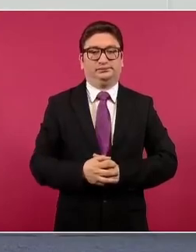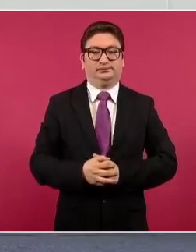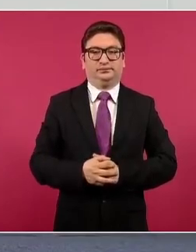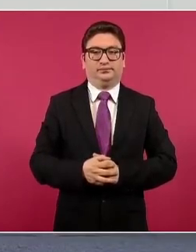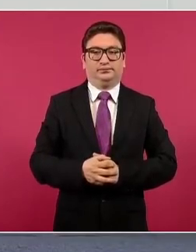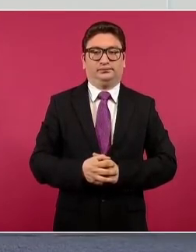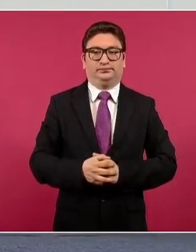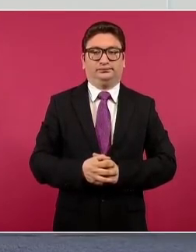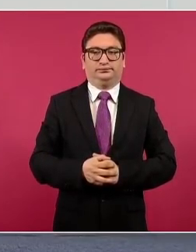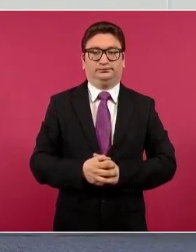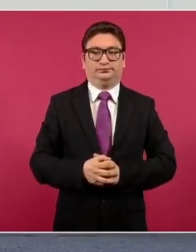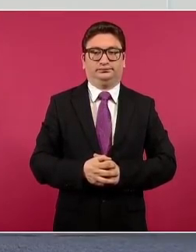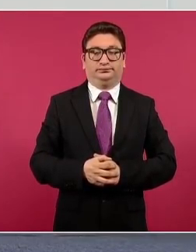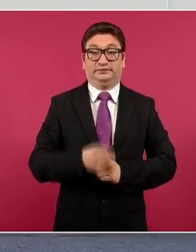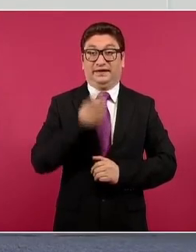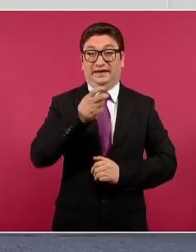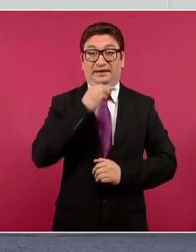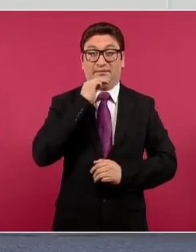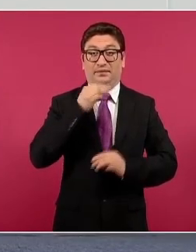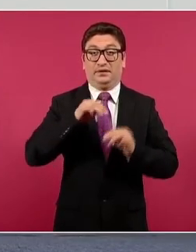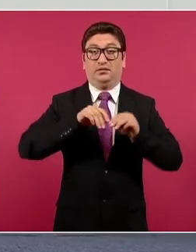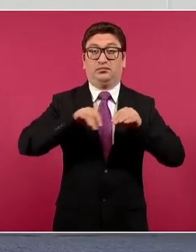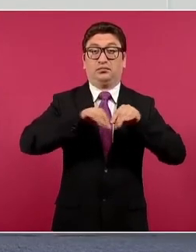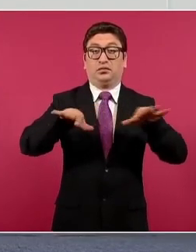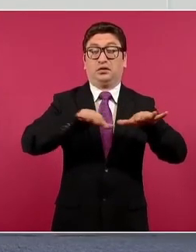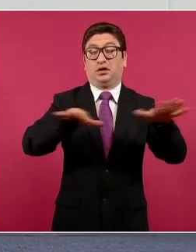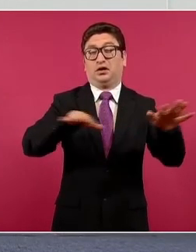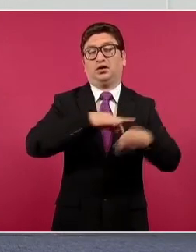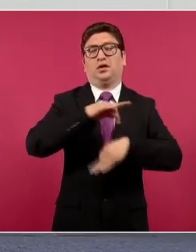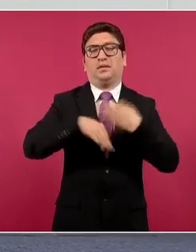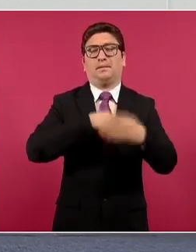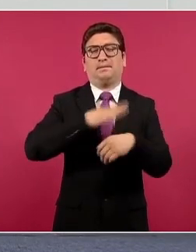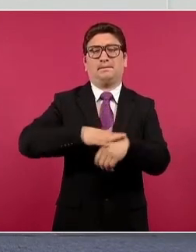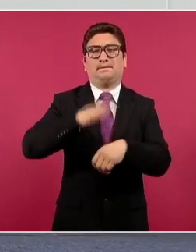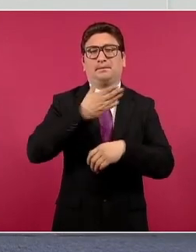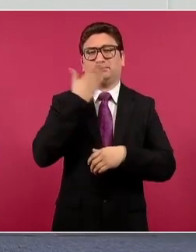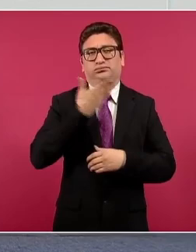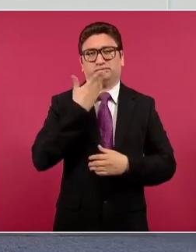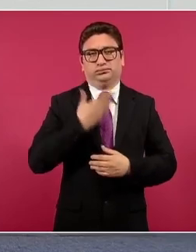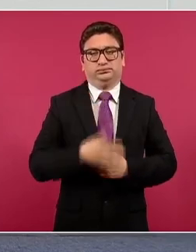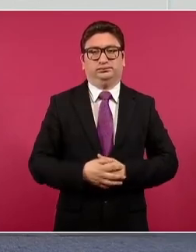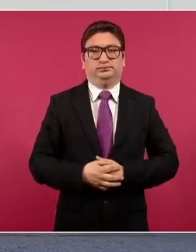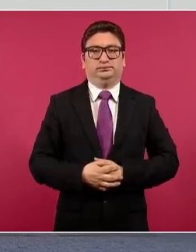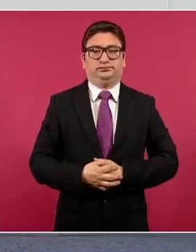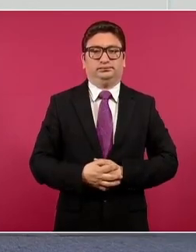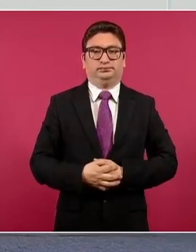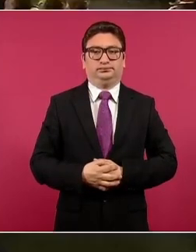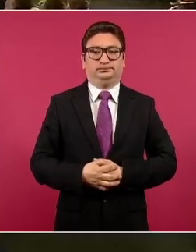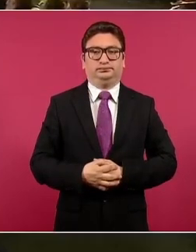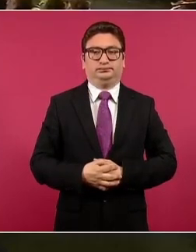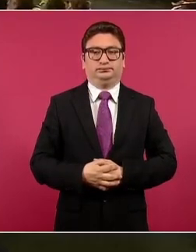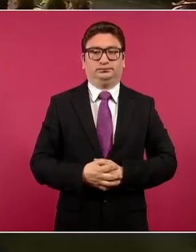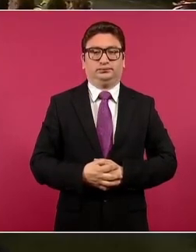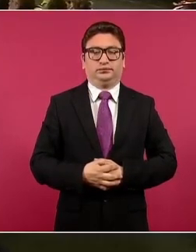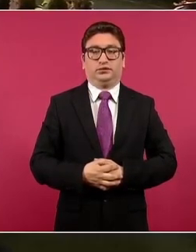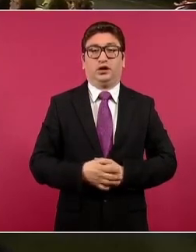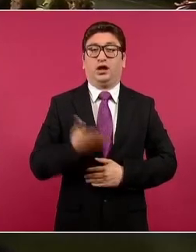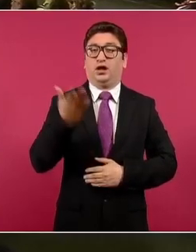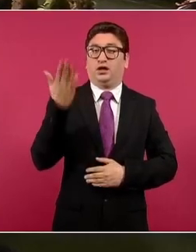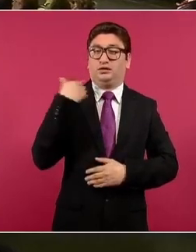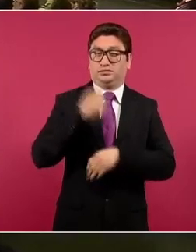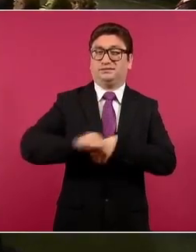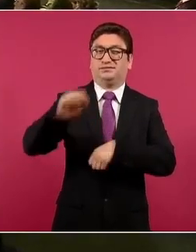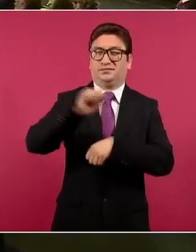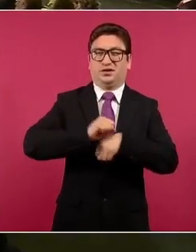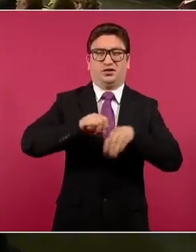mensajes más populares de la oposición, que se difundió mucho la semana